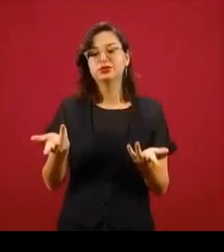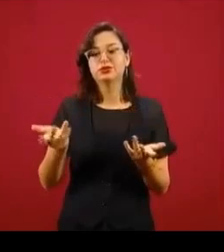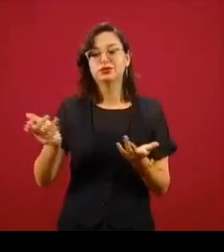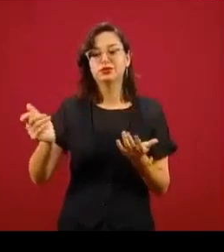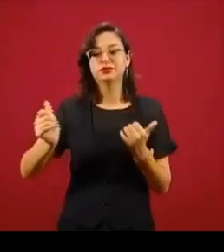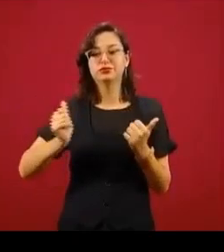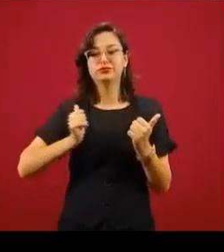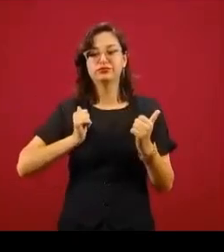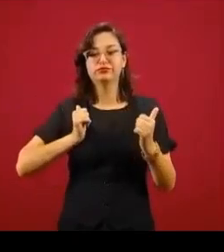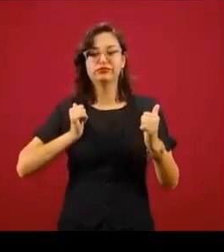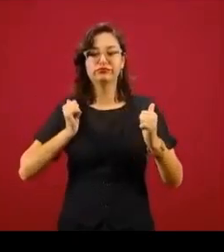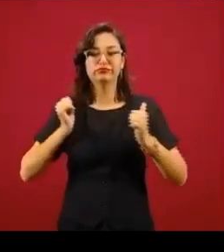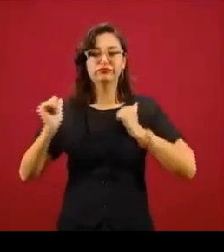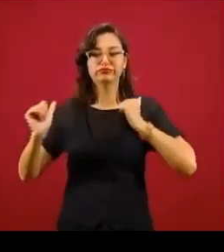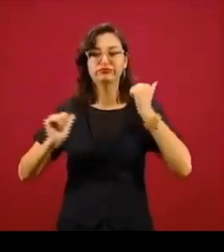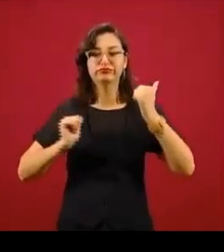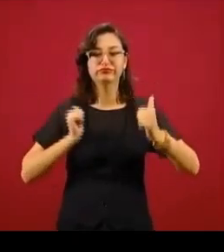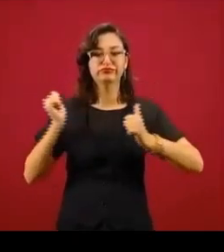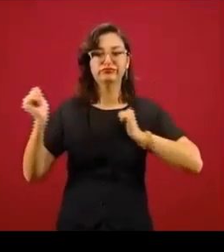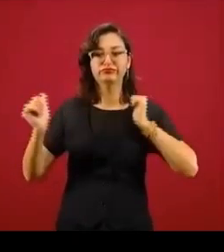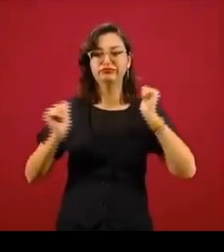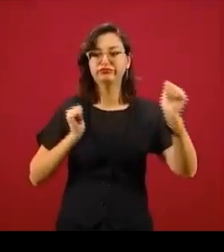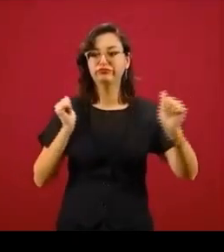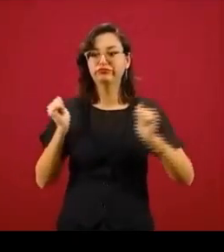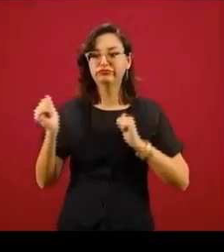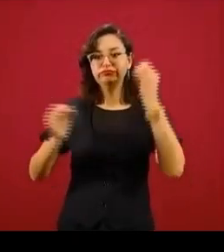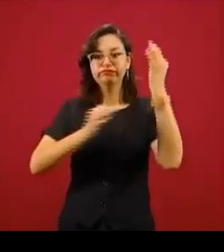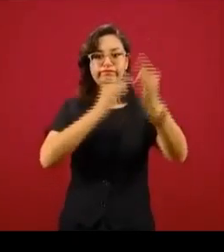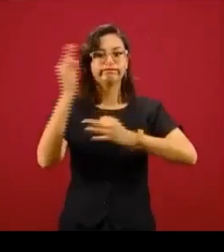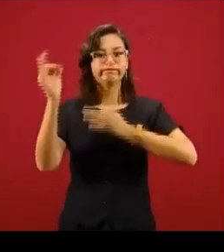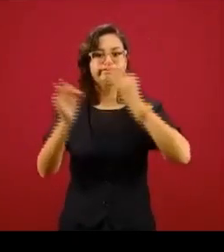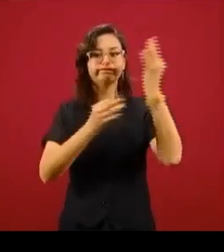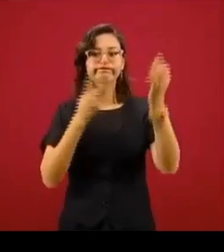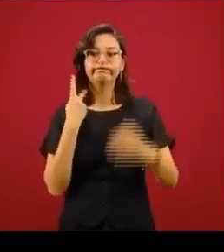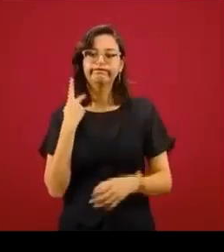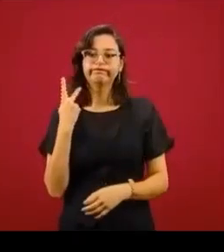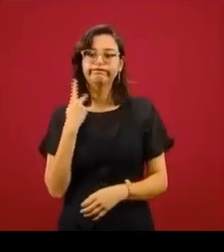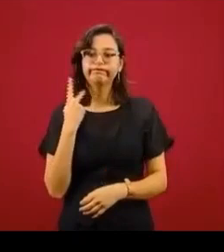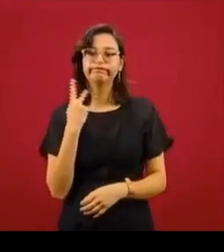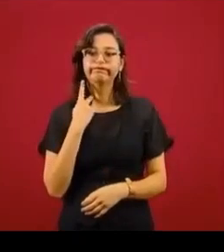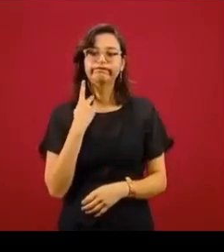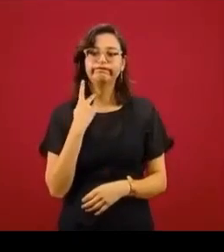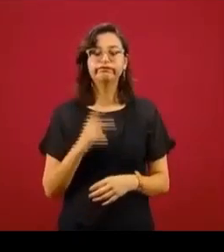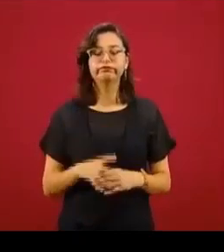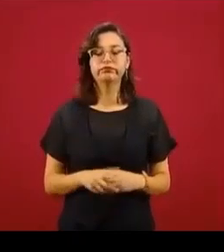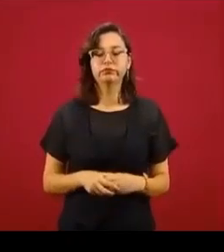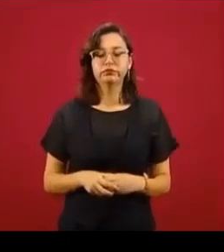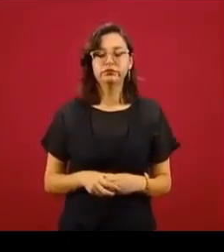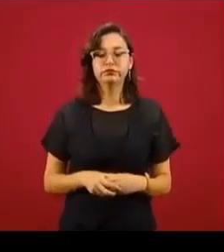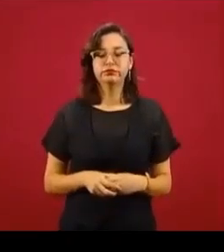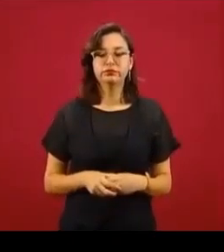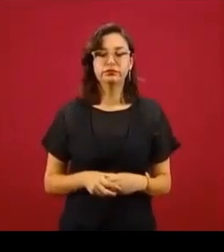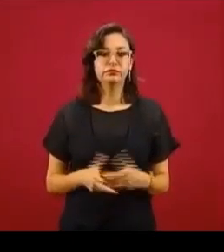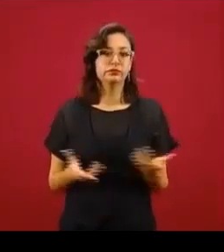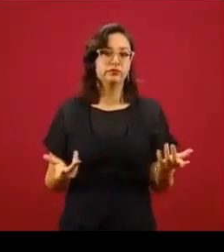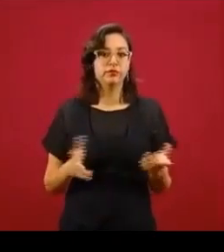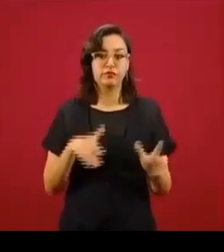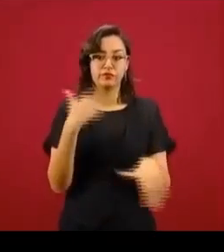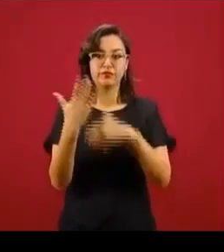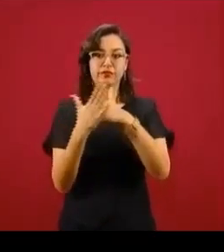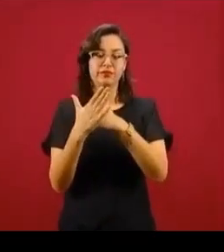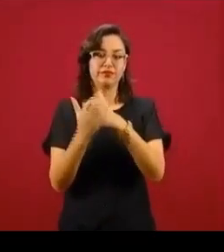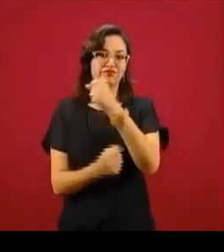política, ya todo es electoral.